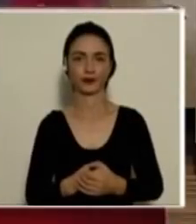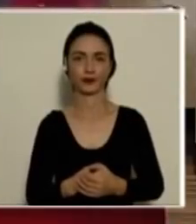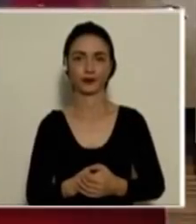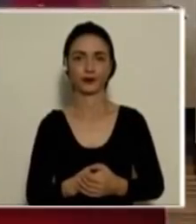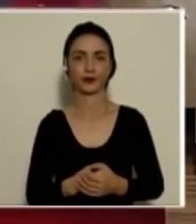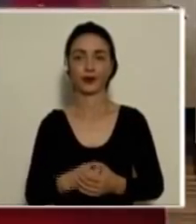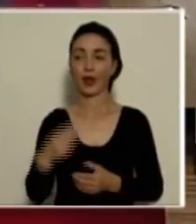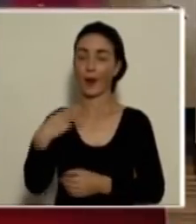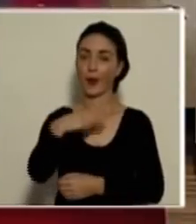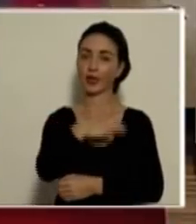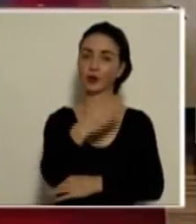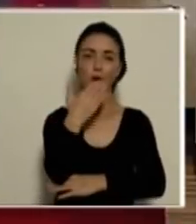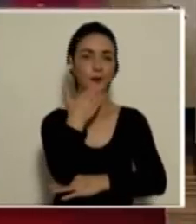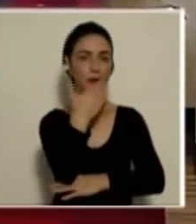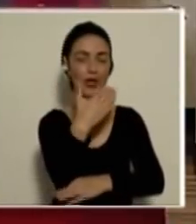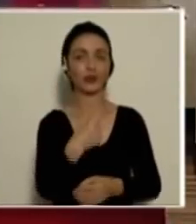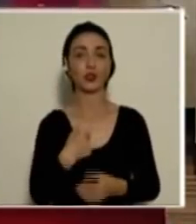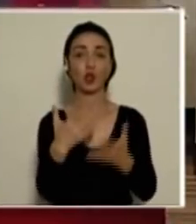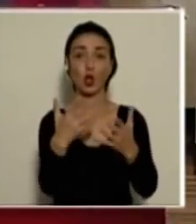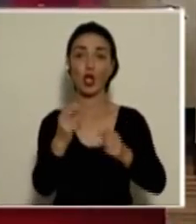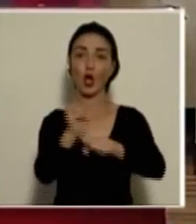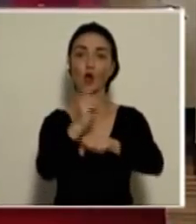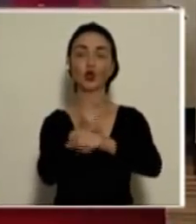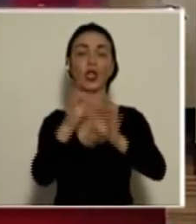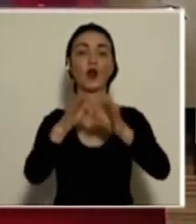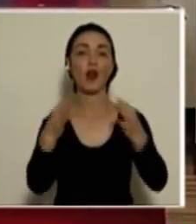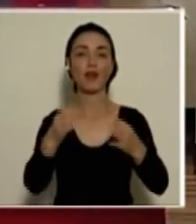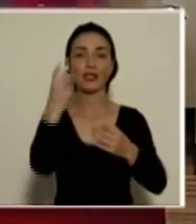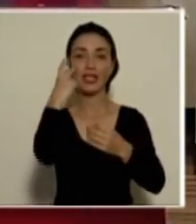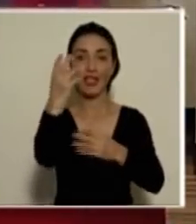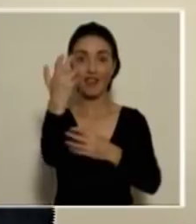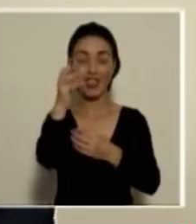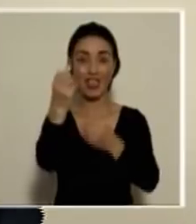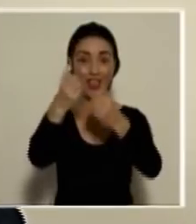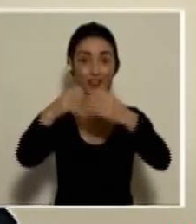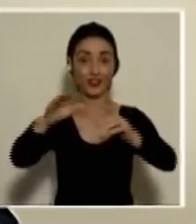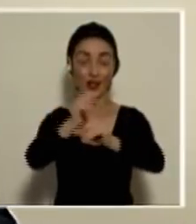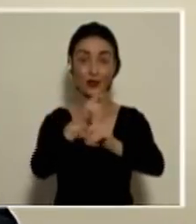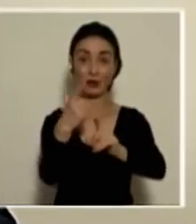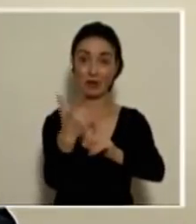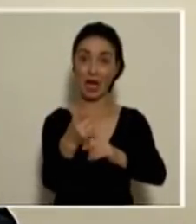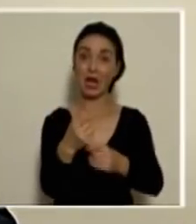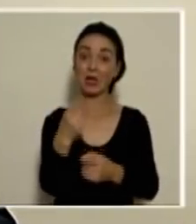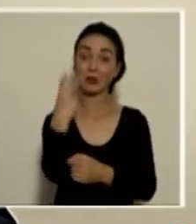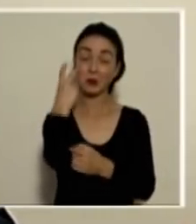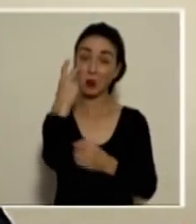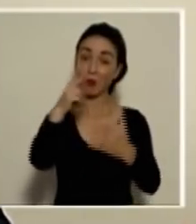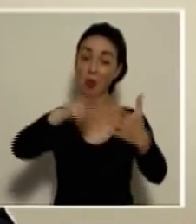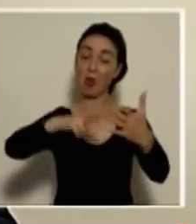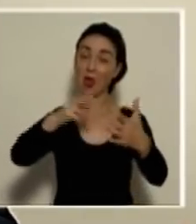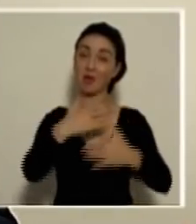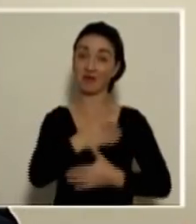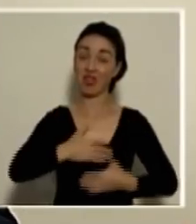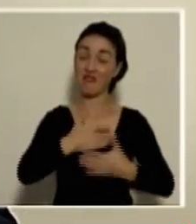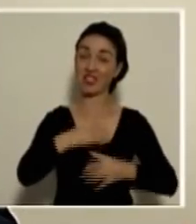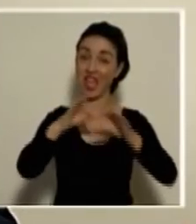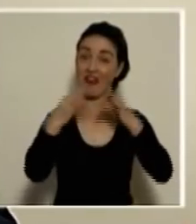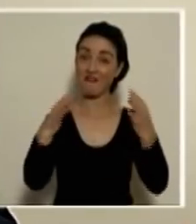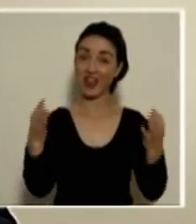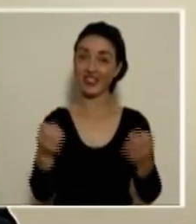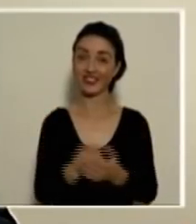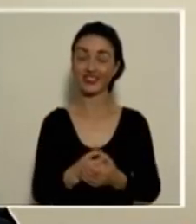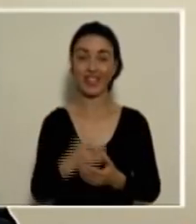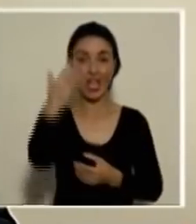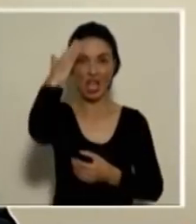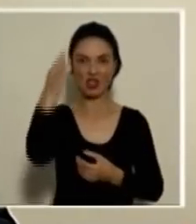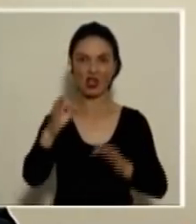Señor ministro. Gracias. Yo quiero utilizar una frase que vi en las redes sociales y me pareció muy coloquial, muy divertida, y yo creo